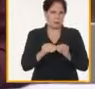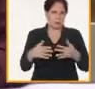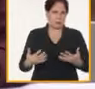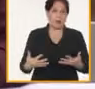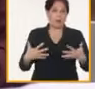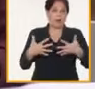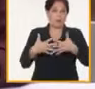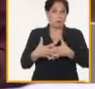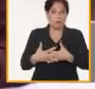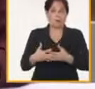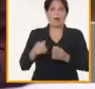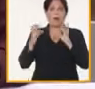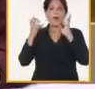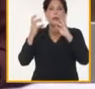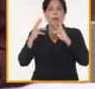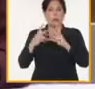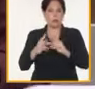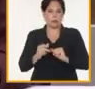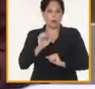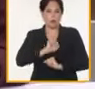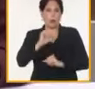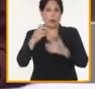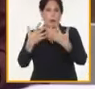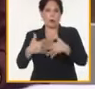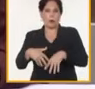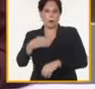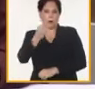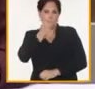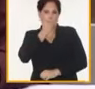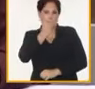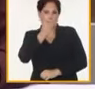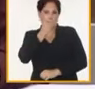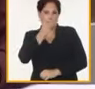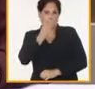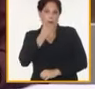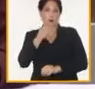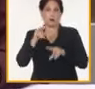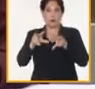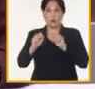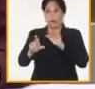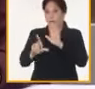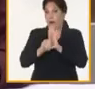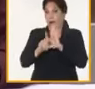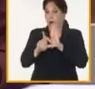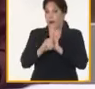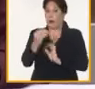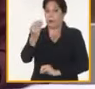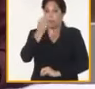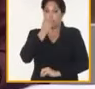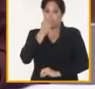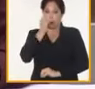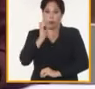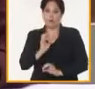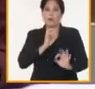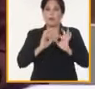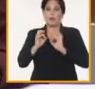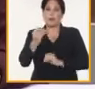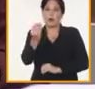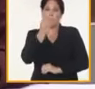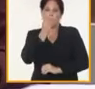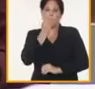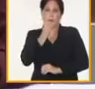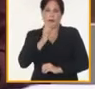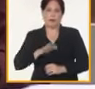los resultados alcanzados en la producción de alimentos, la implementación de la Ley de Soberanía Alimentaria y Seguridad Alimentaria y